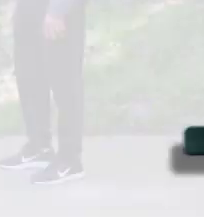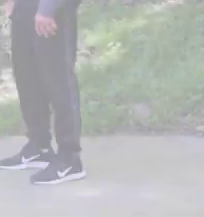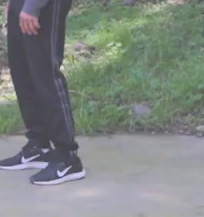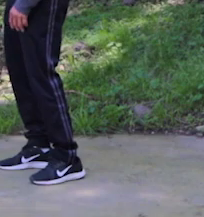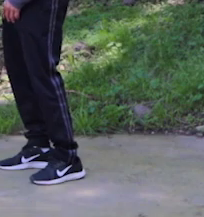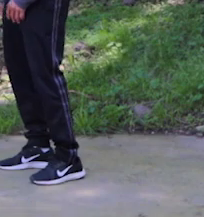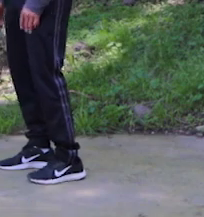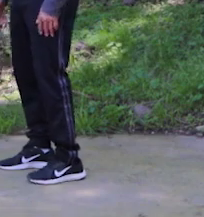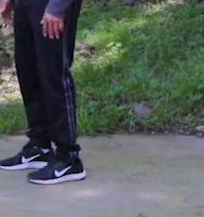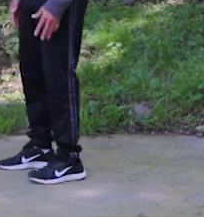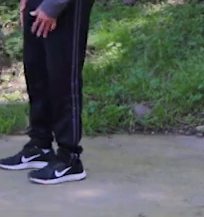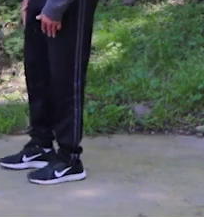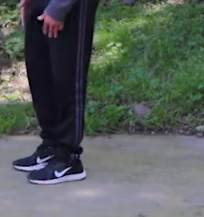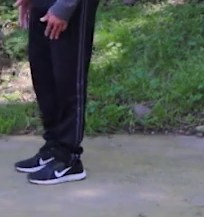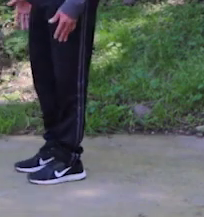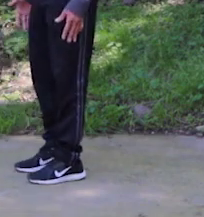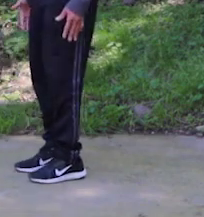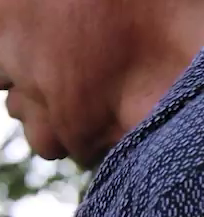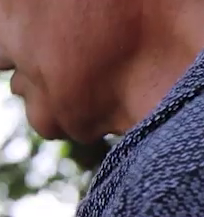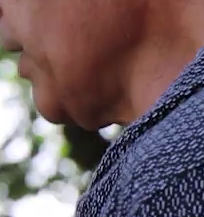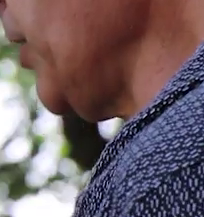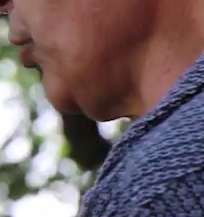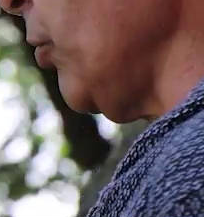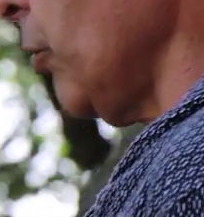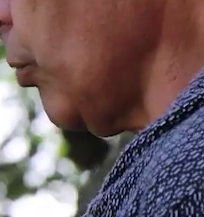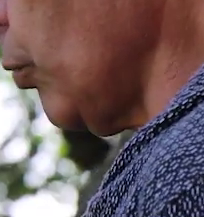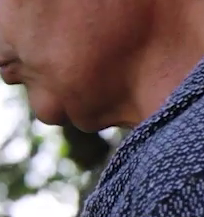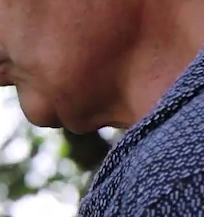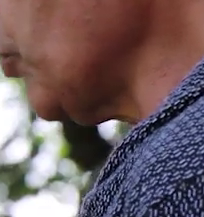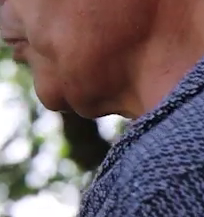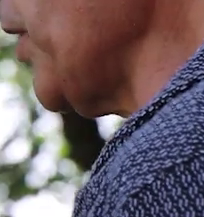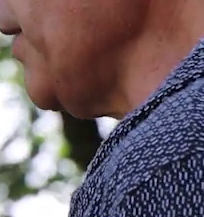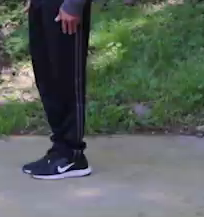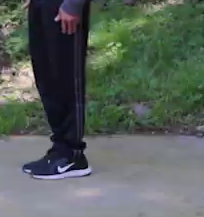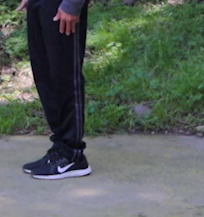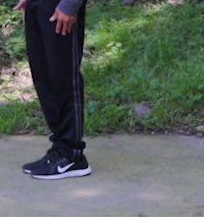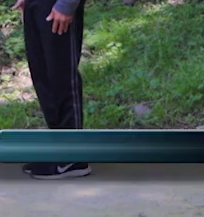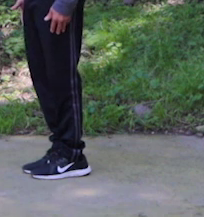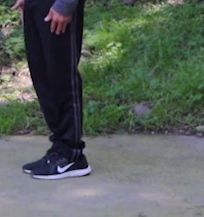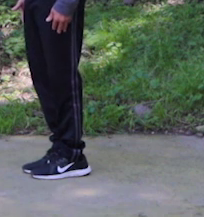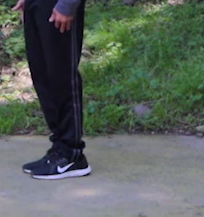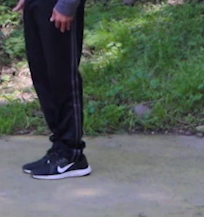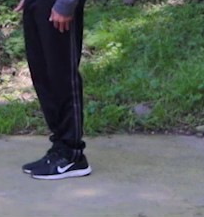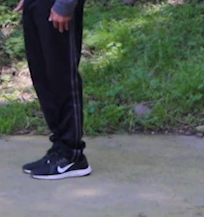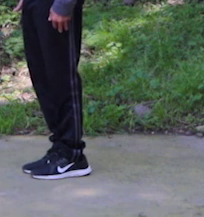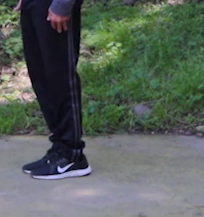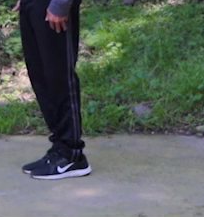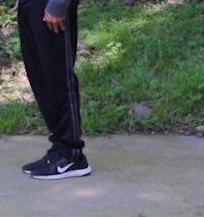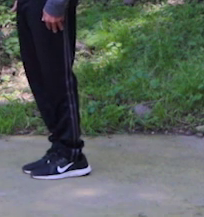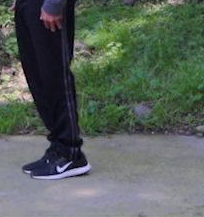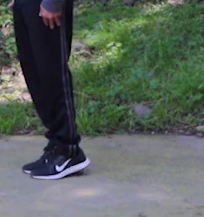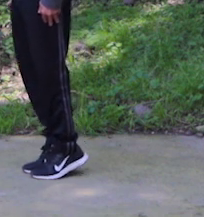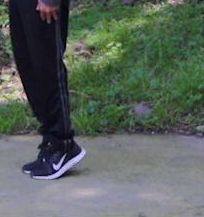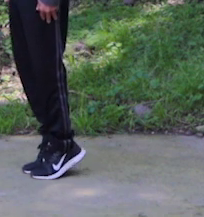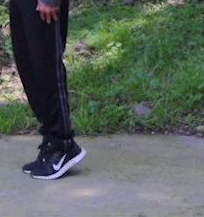vamos a trabajar pantorrilla vamos a parar derechos juntos los pies y lo único que vamos a hacer es elevar nuestros talones